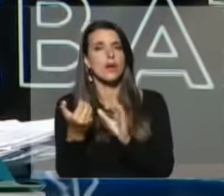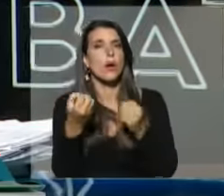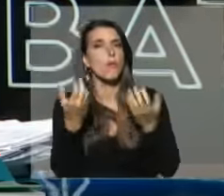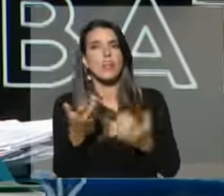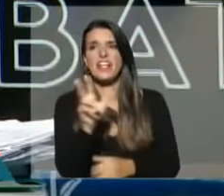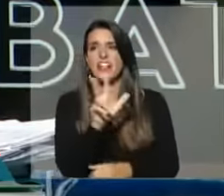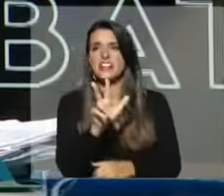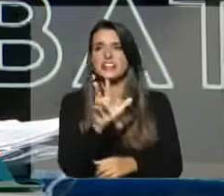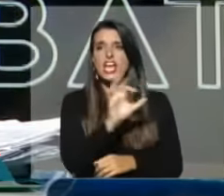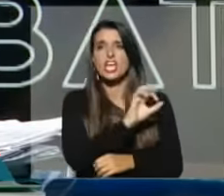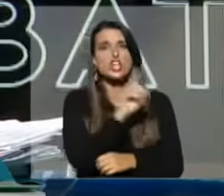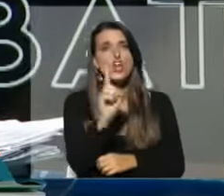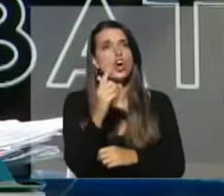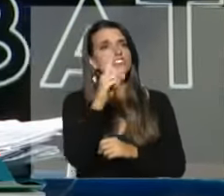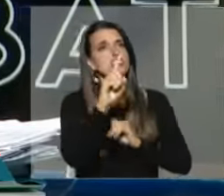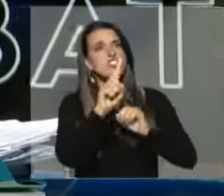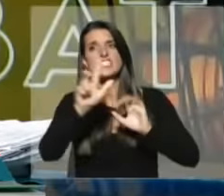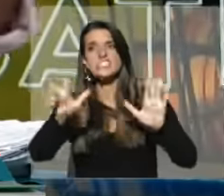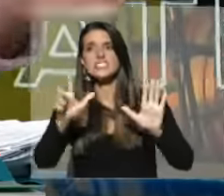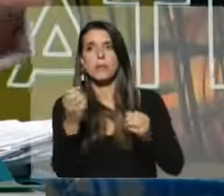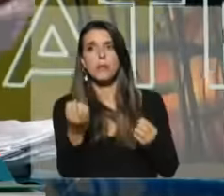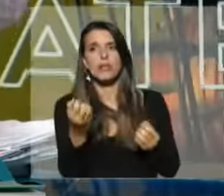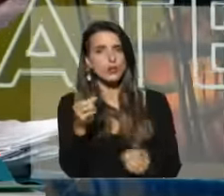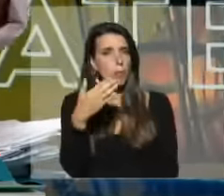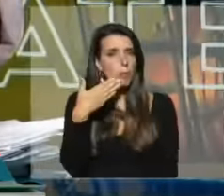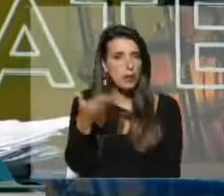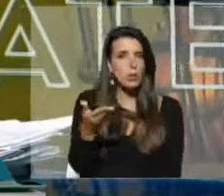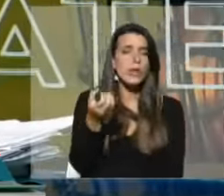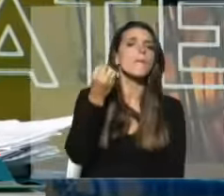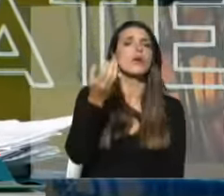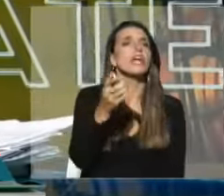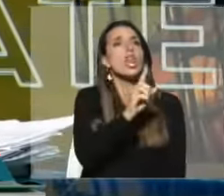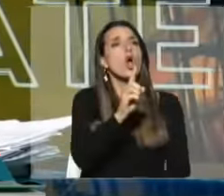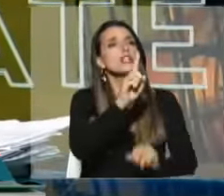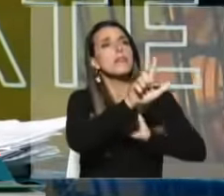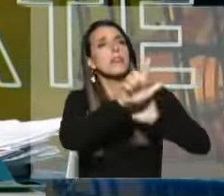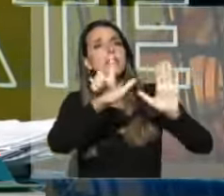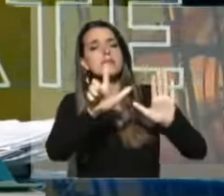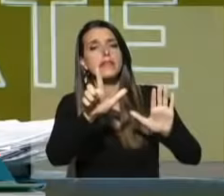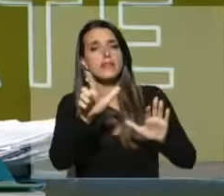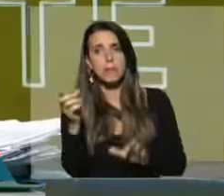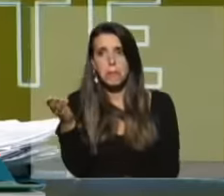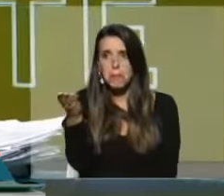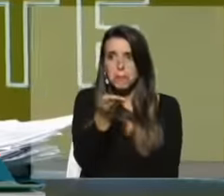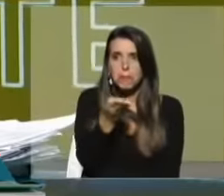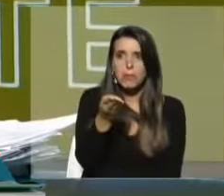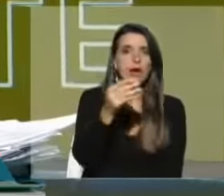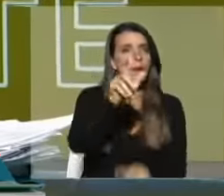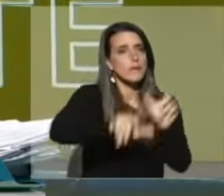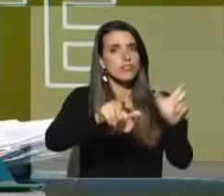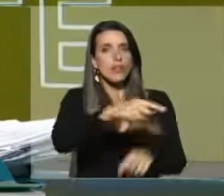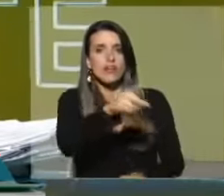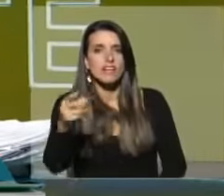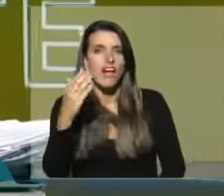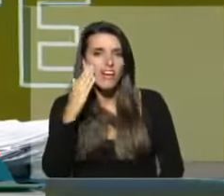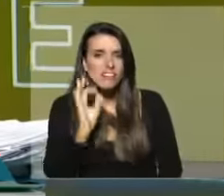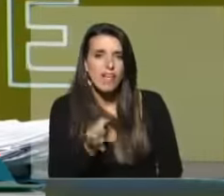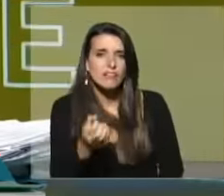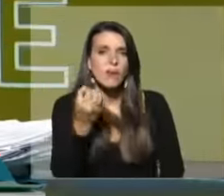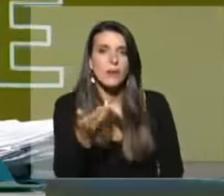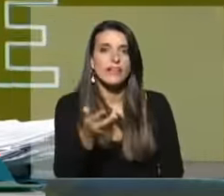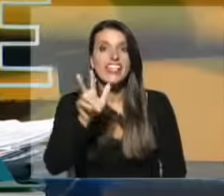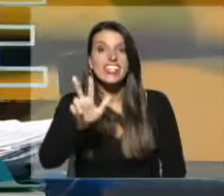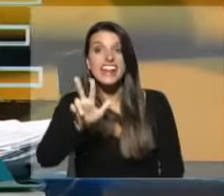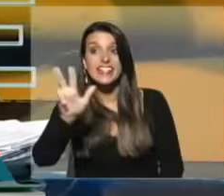¿por qué 33 y no 117? Se pregunta usted, se pregunta el senador PNAD, se pregunta la gente, ¿por qué 33